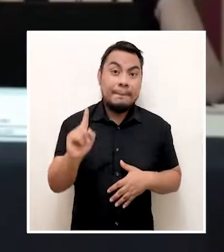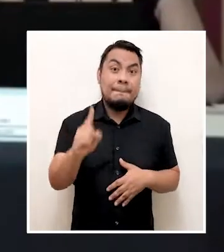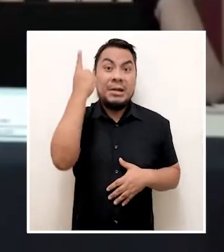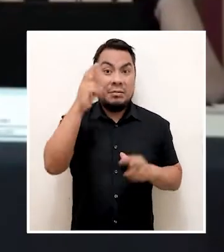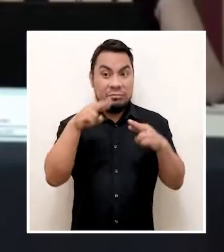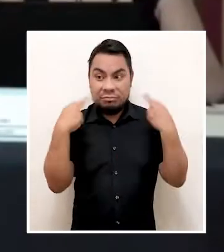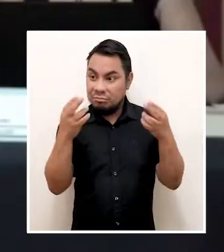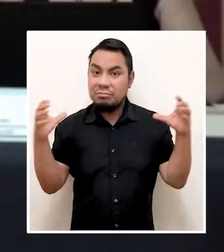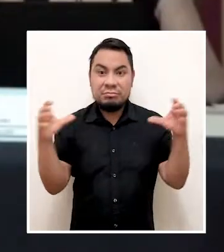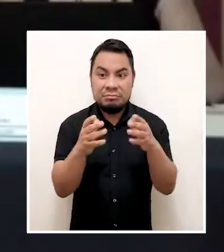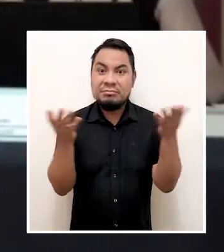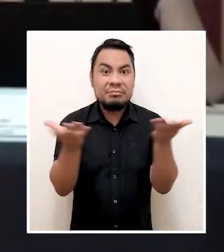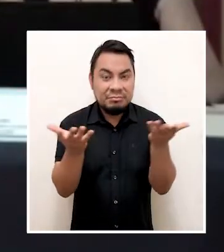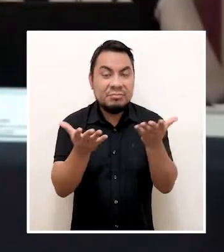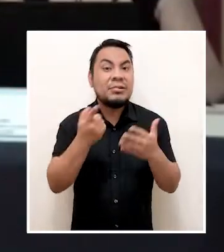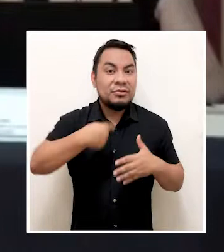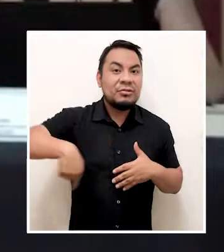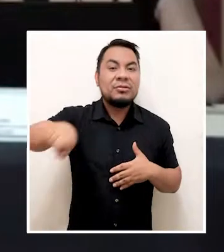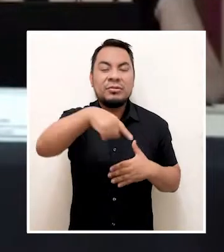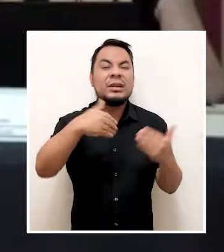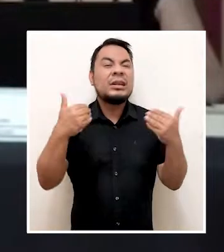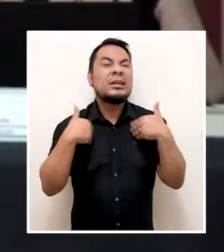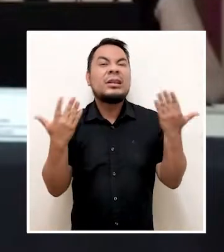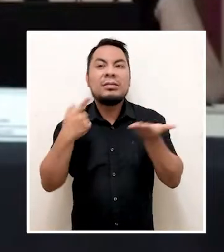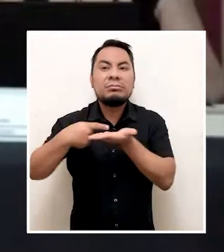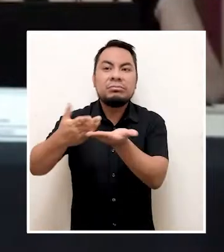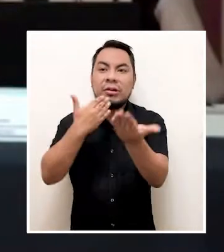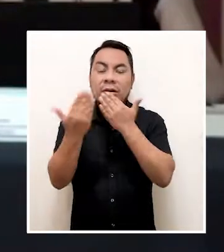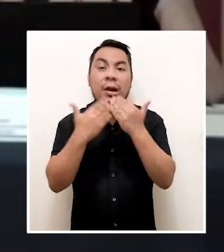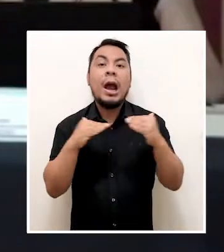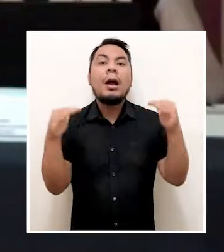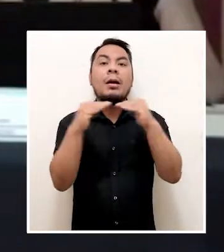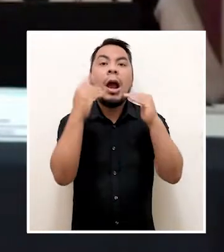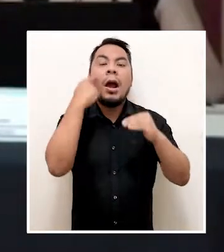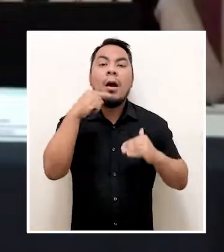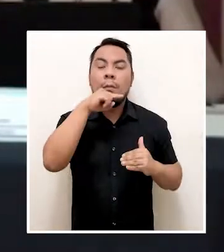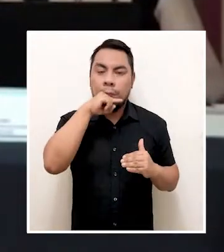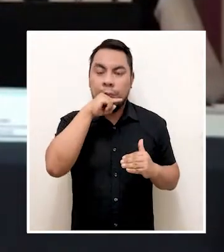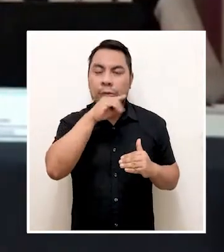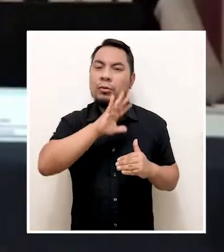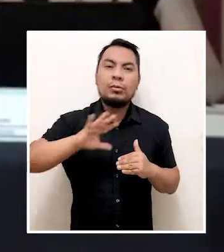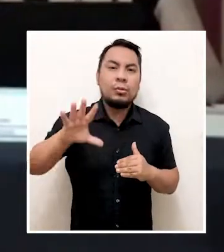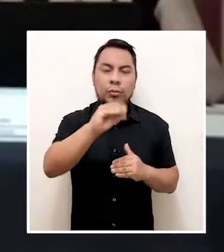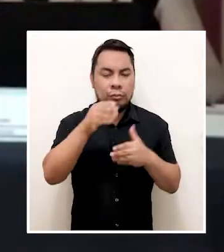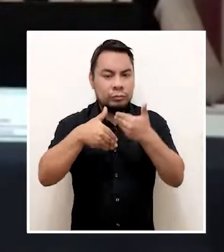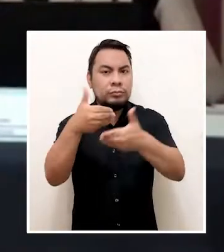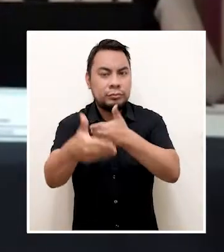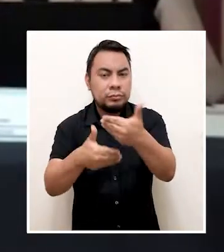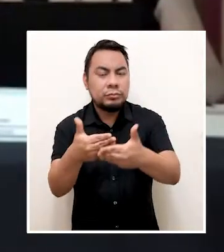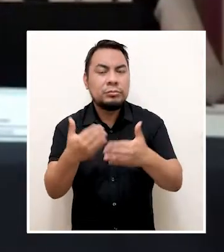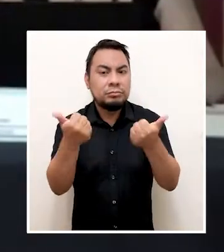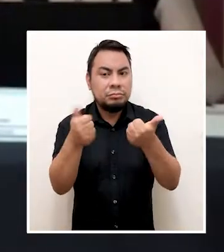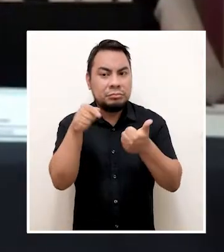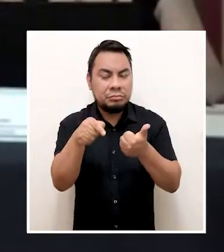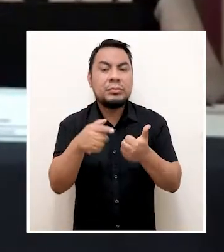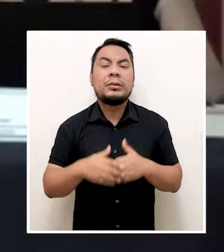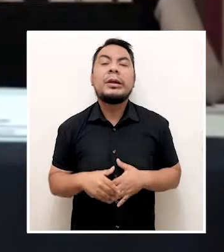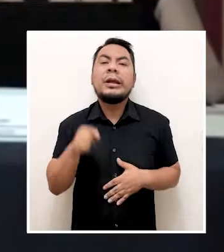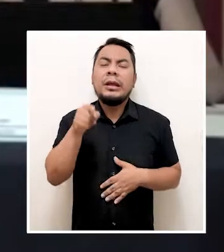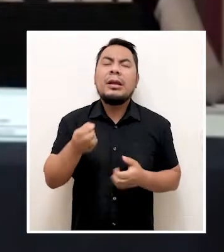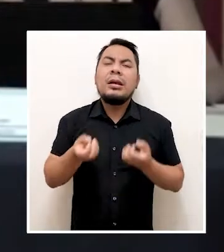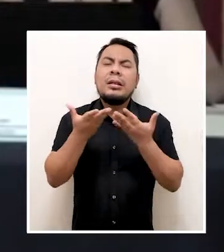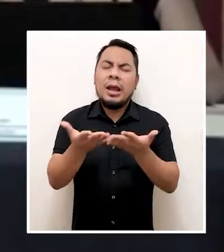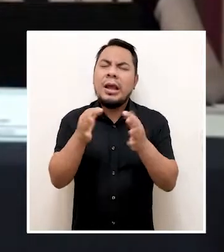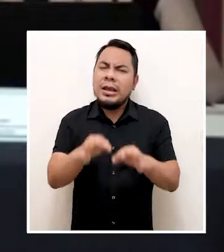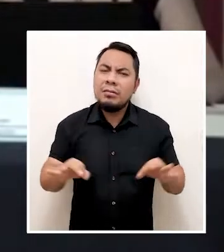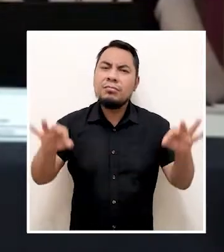Realmente, la primera elección en donde vamos a tener paridad y alternancia plena va a ser en esta. Y